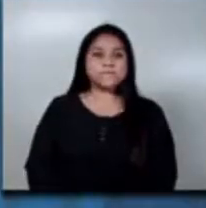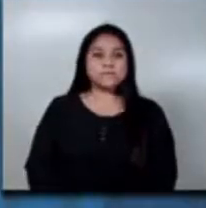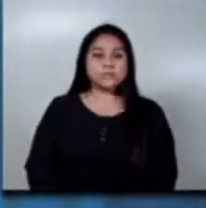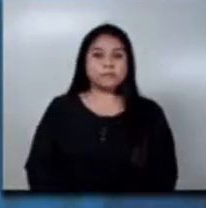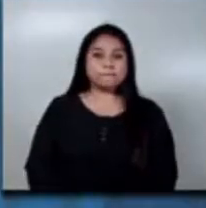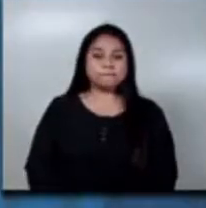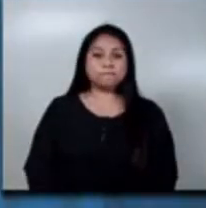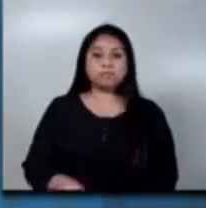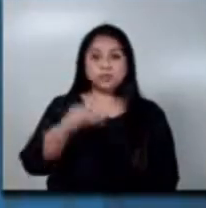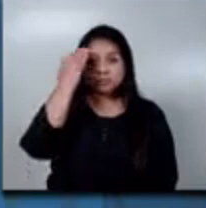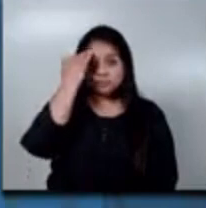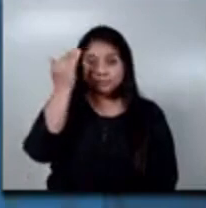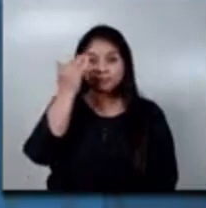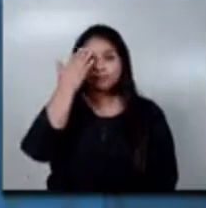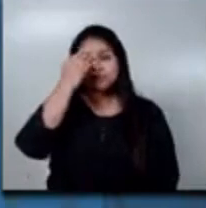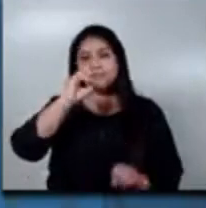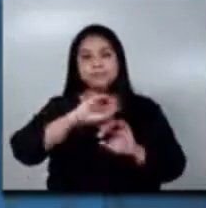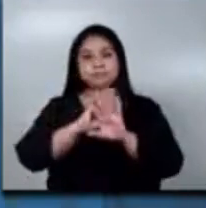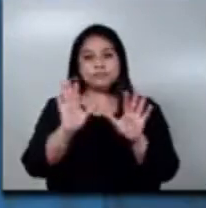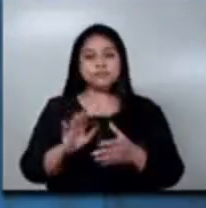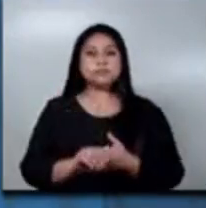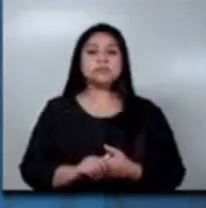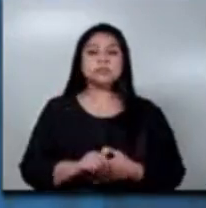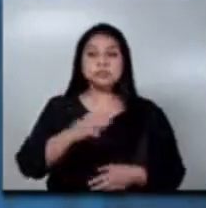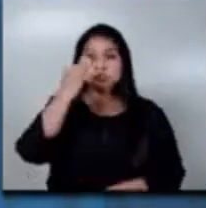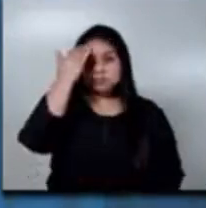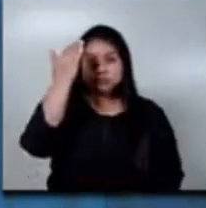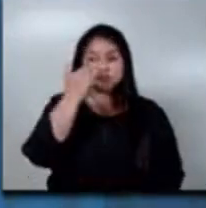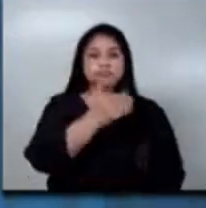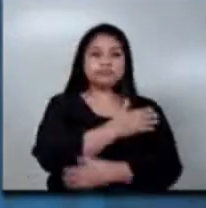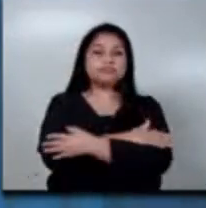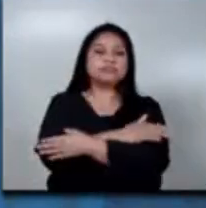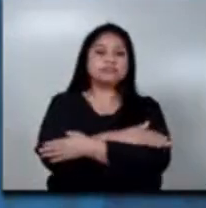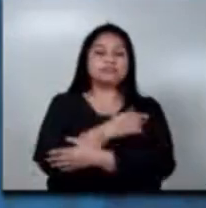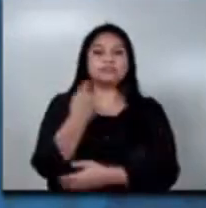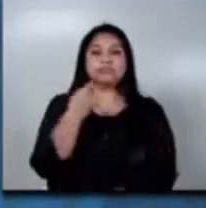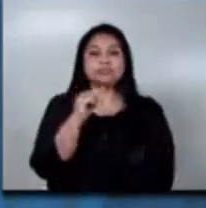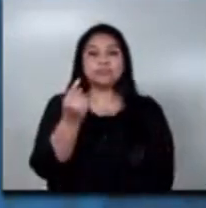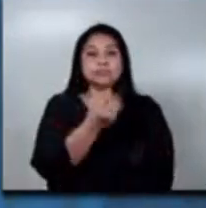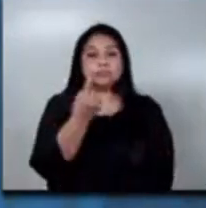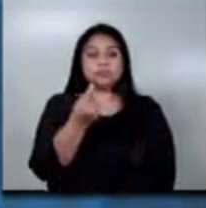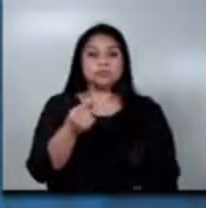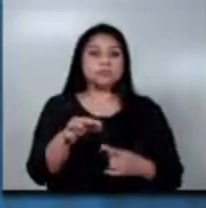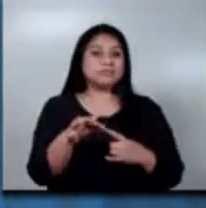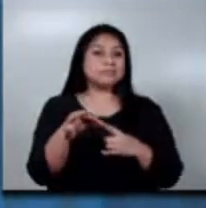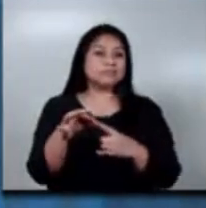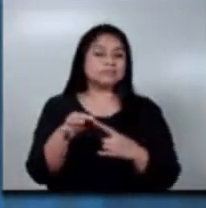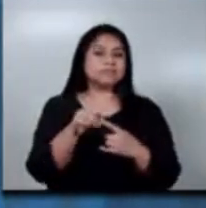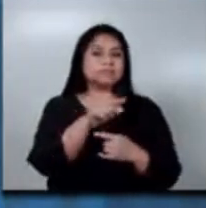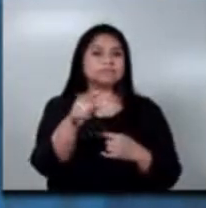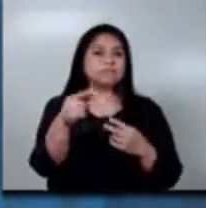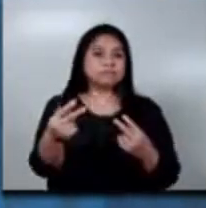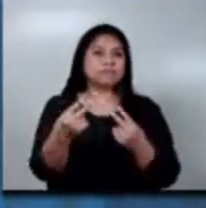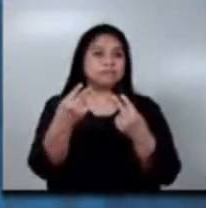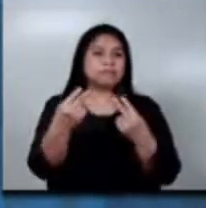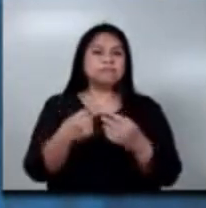Muchas gracias, muy buenos días, un saludo cordial para todos, en especial a las personas que puedan ver esta